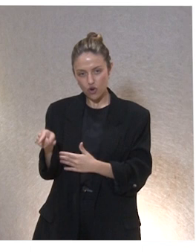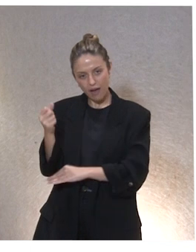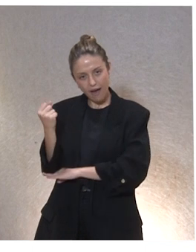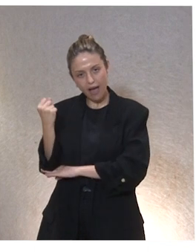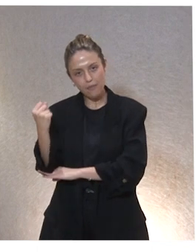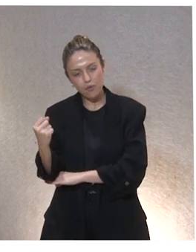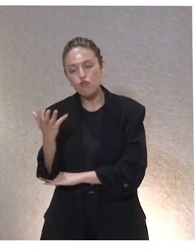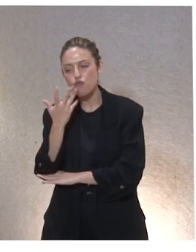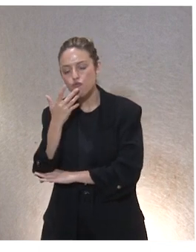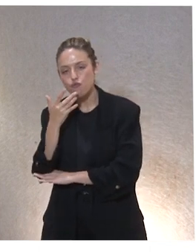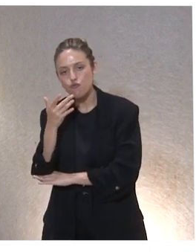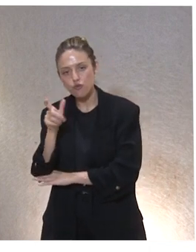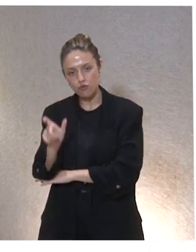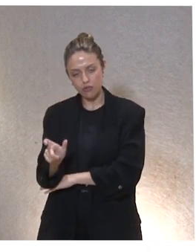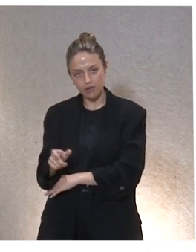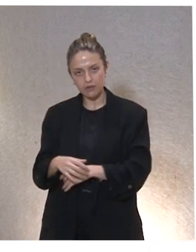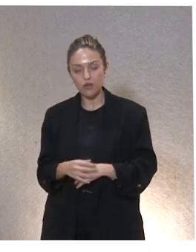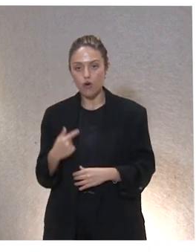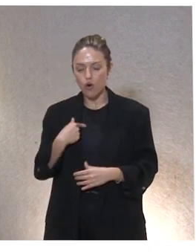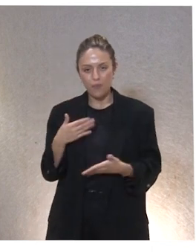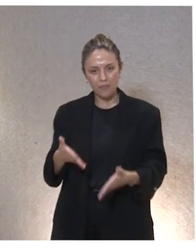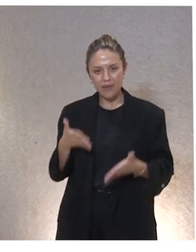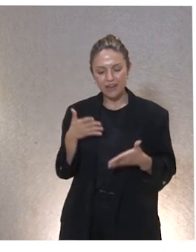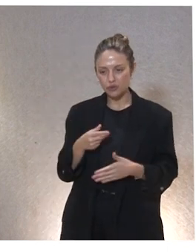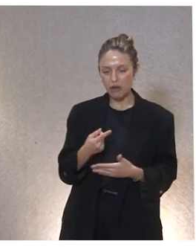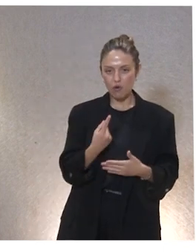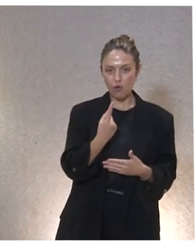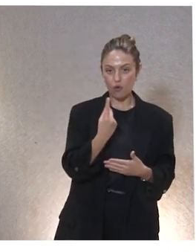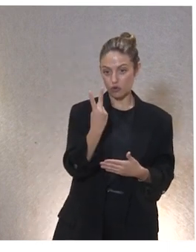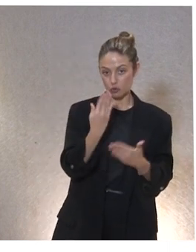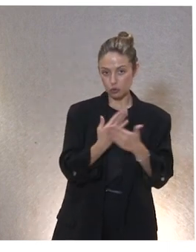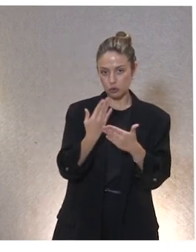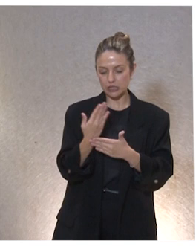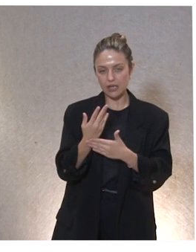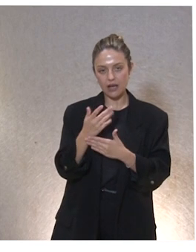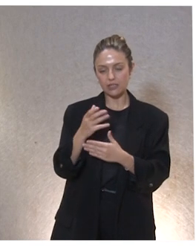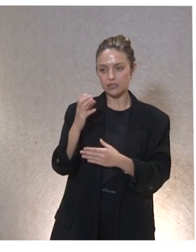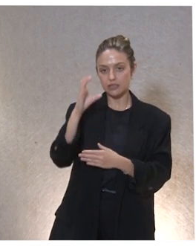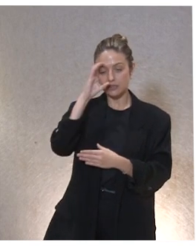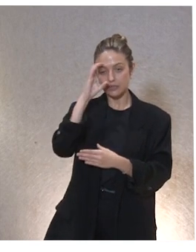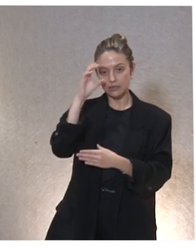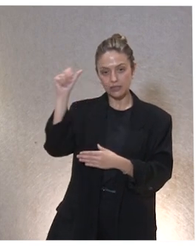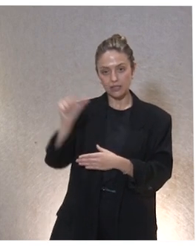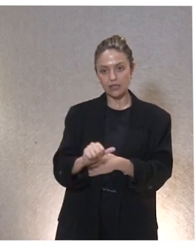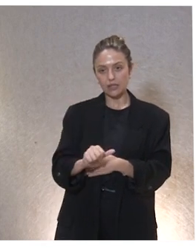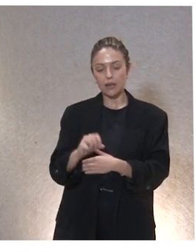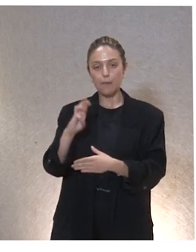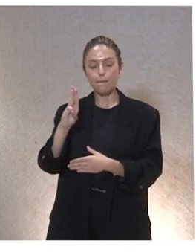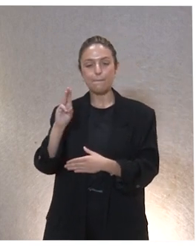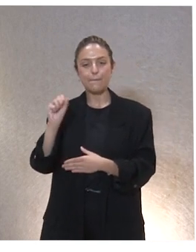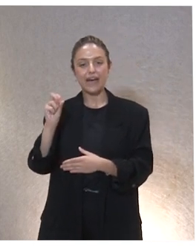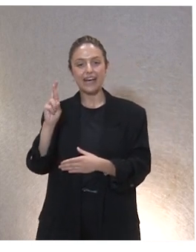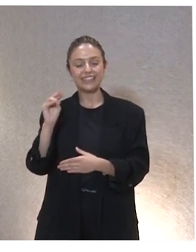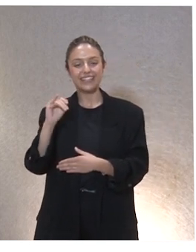apoyo hoy me encantó bueno escuchar todos estos días lo que decía Patrici Calvo creo que se amaba cuando dijo